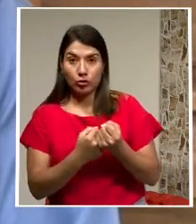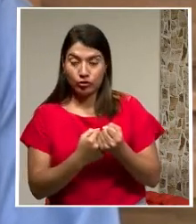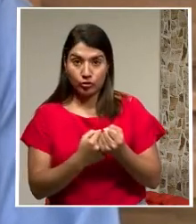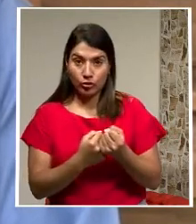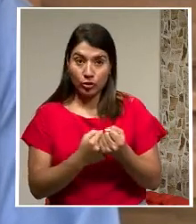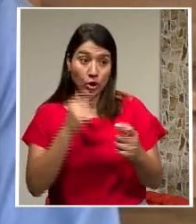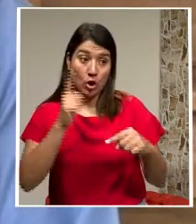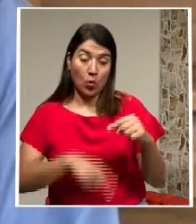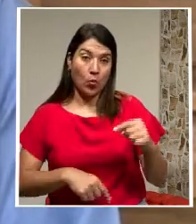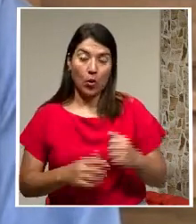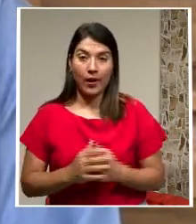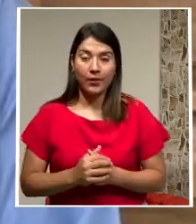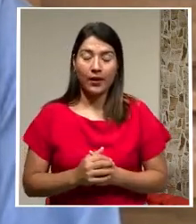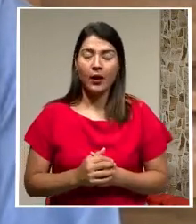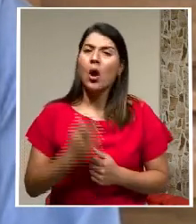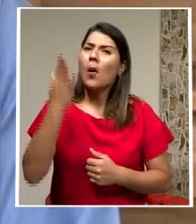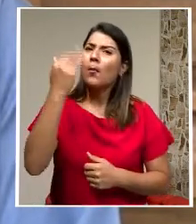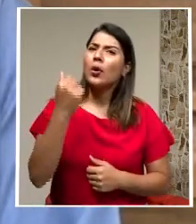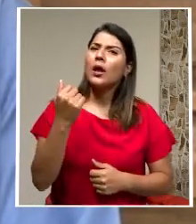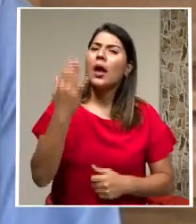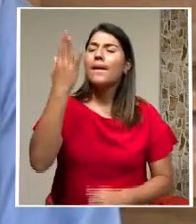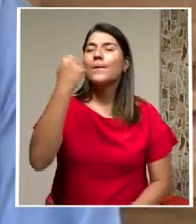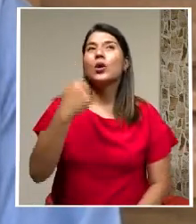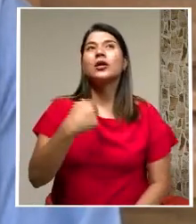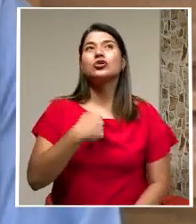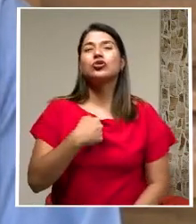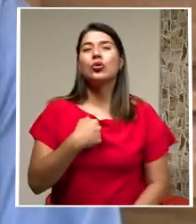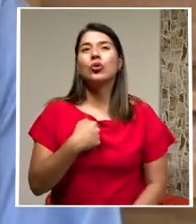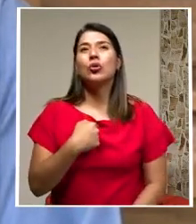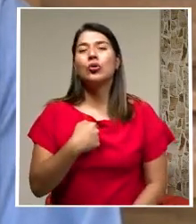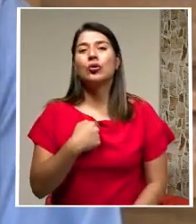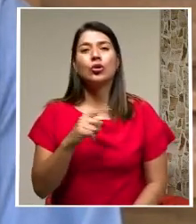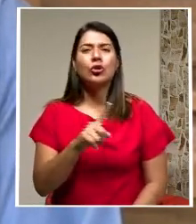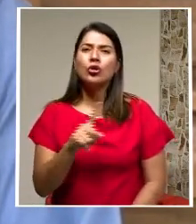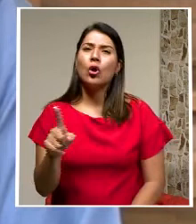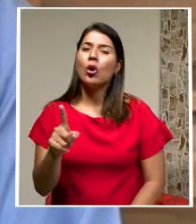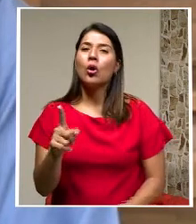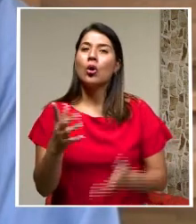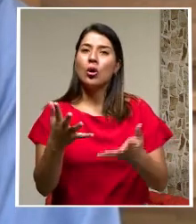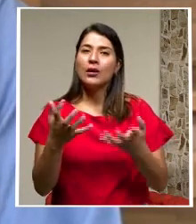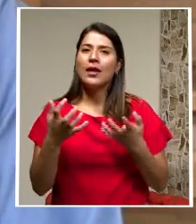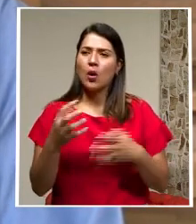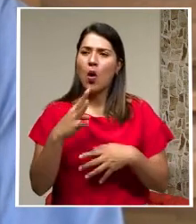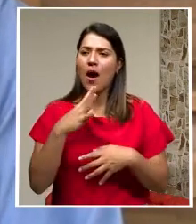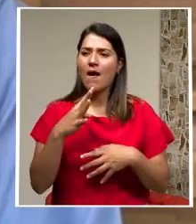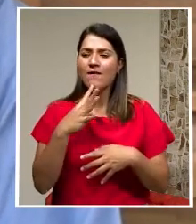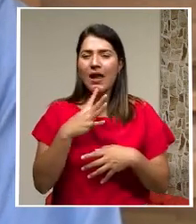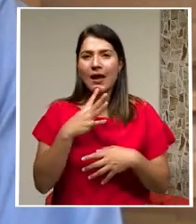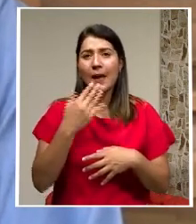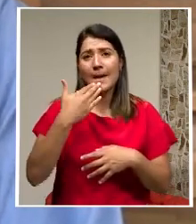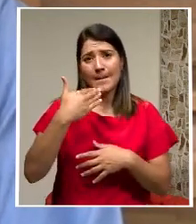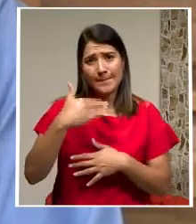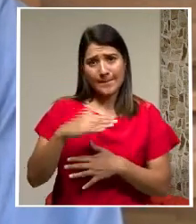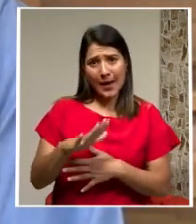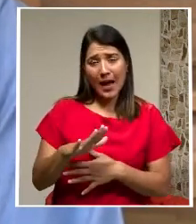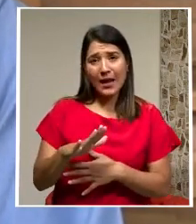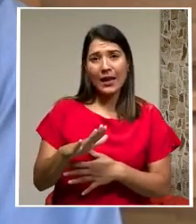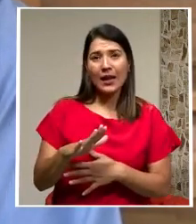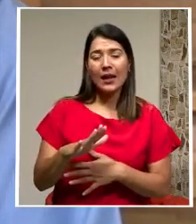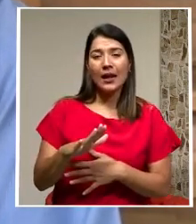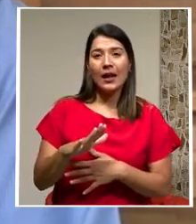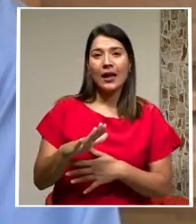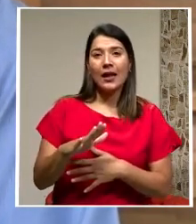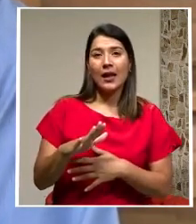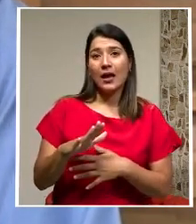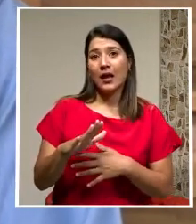Pues Yo no Quiero Referirme De mala manera Al entendimiento